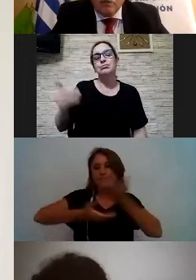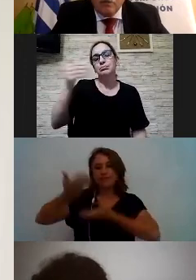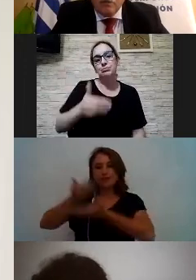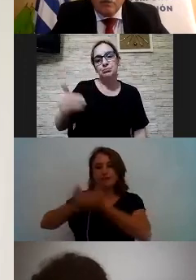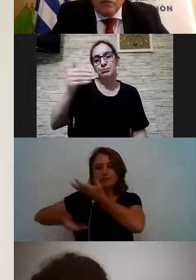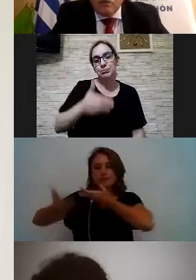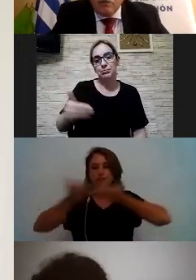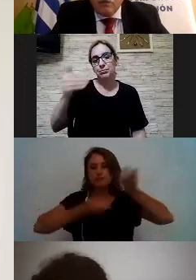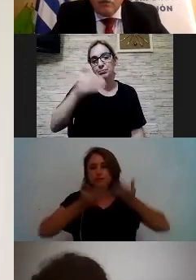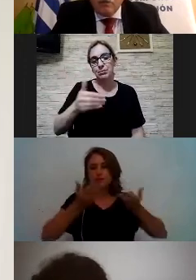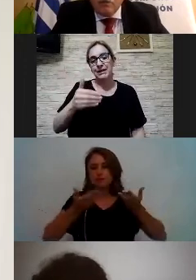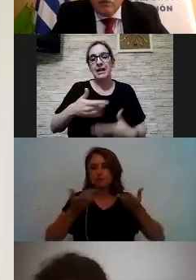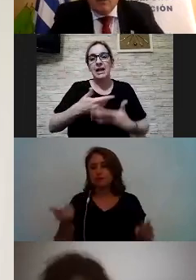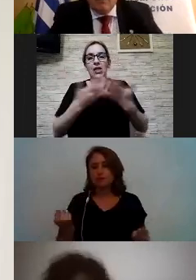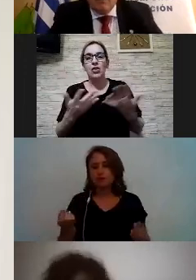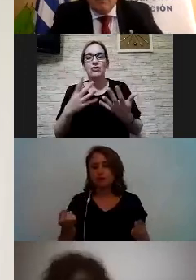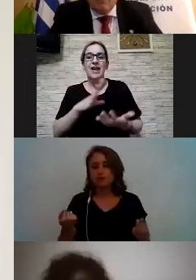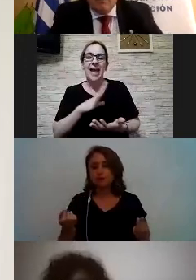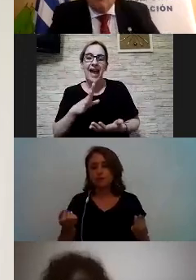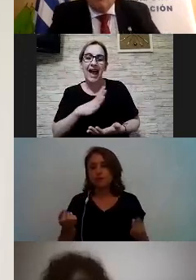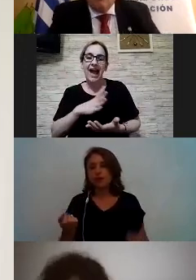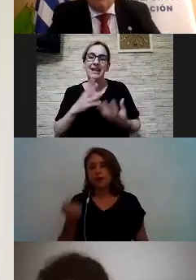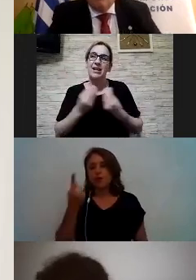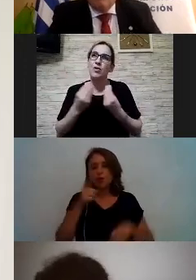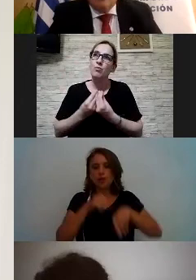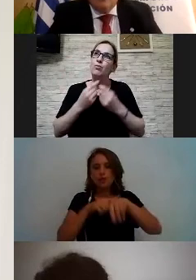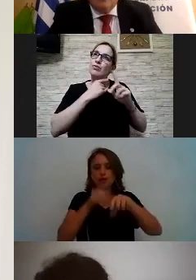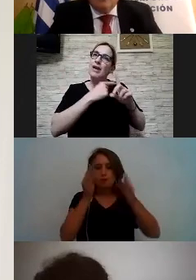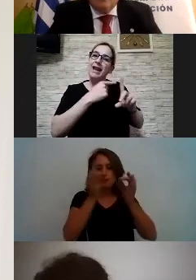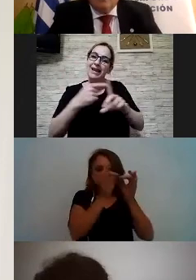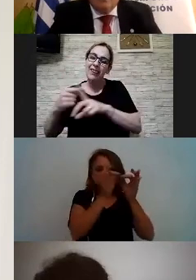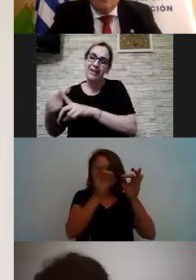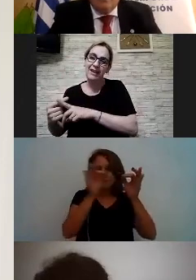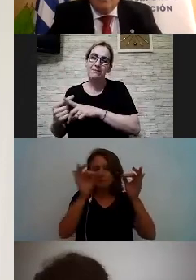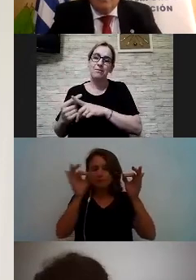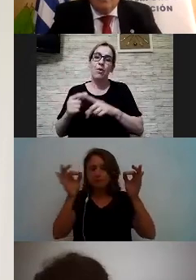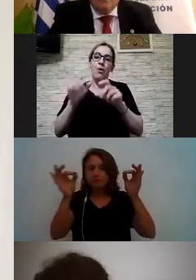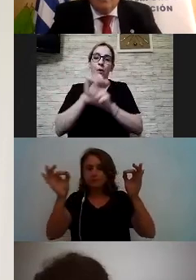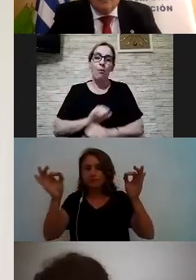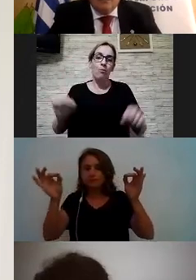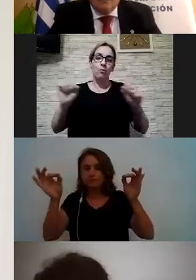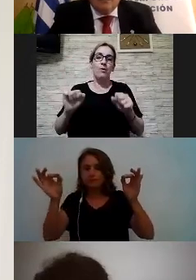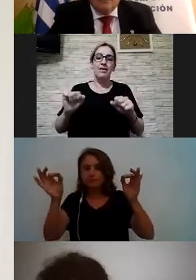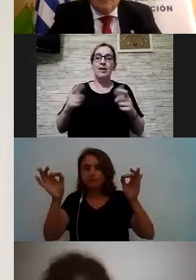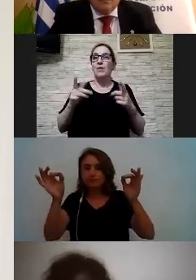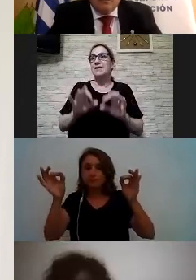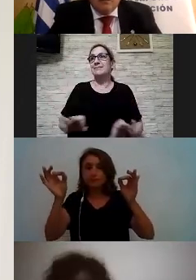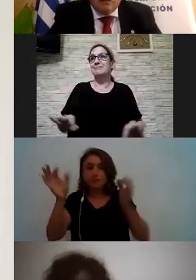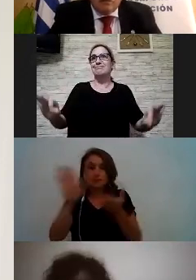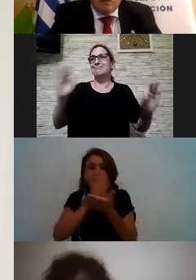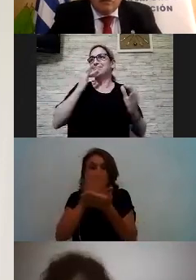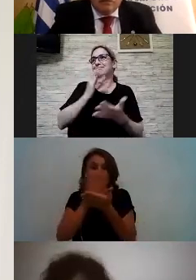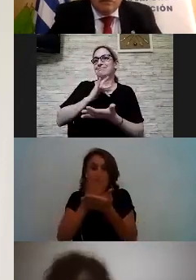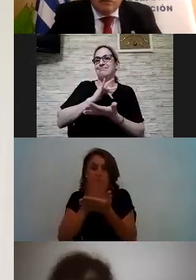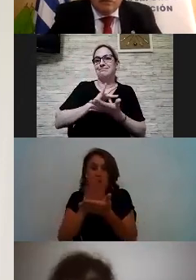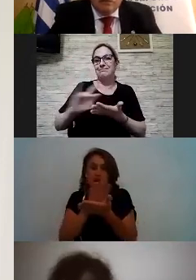si vemos bueno una línea del tiempo en el cual no no haya prácticamente nada entonces bueno se